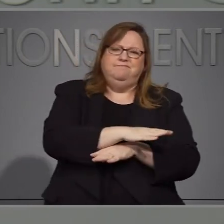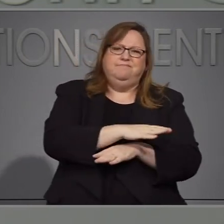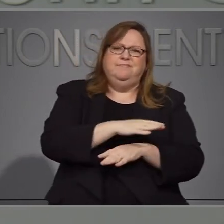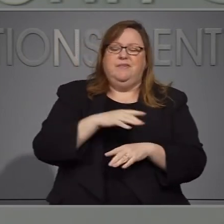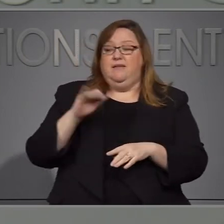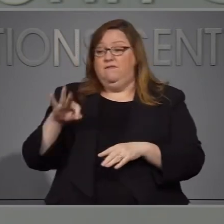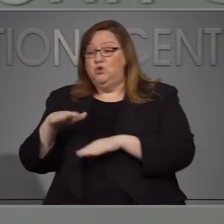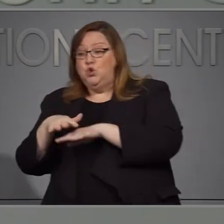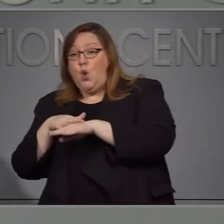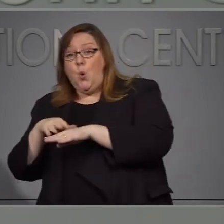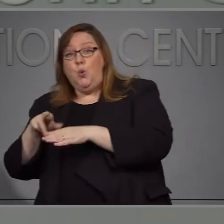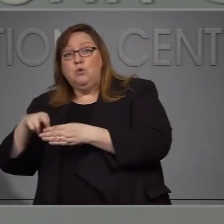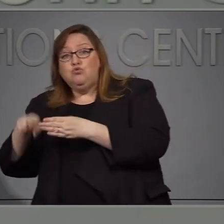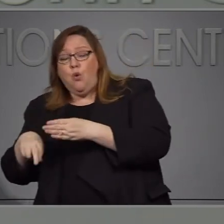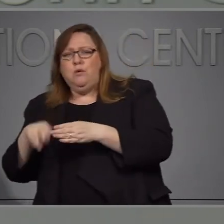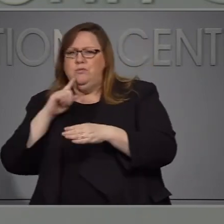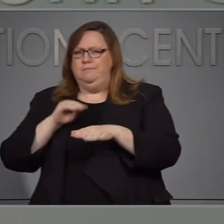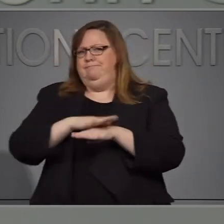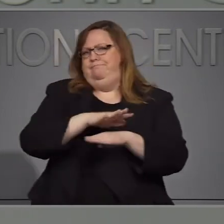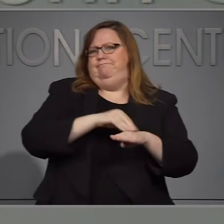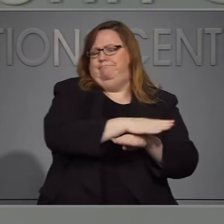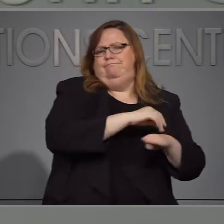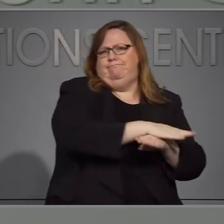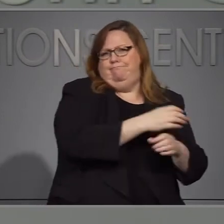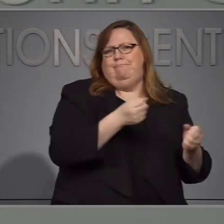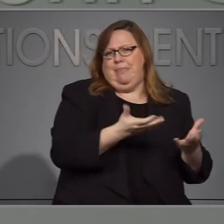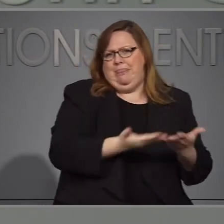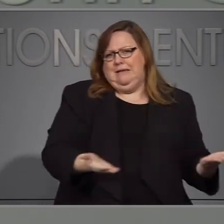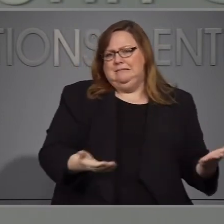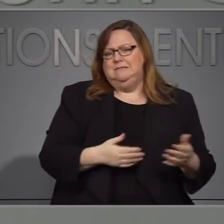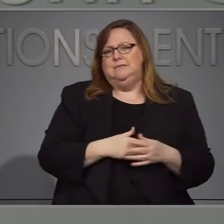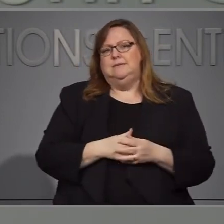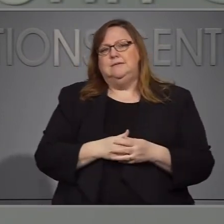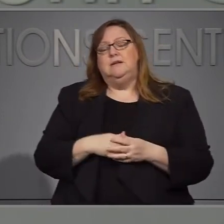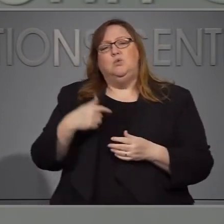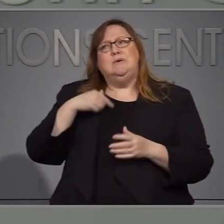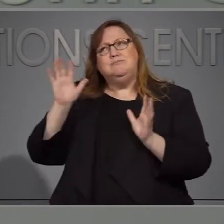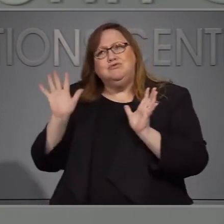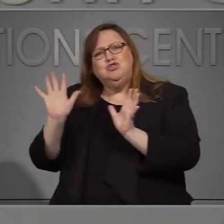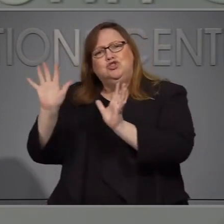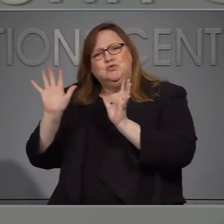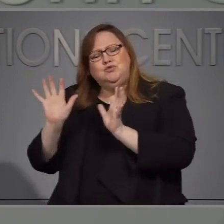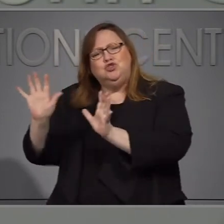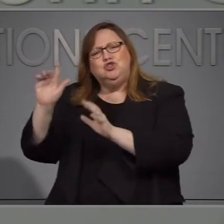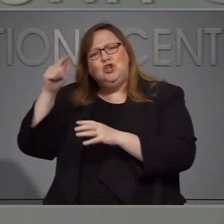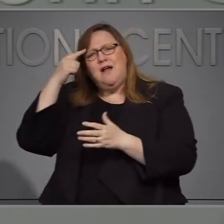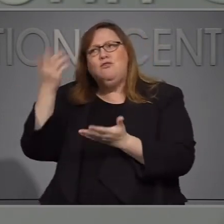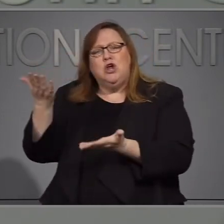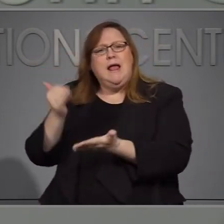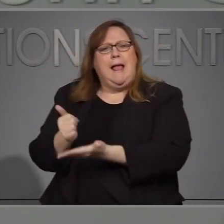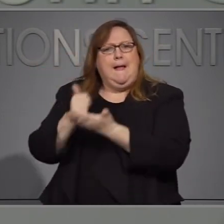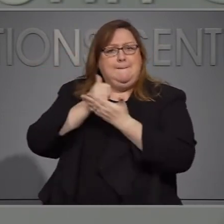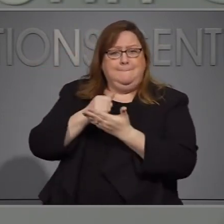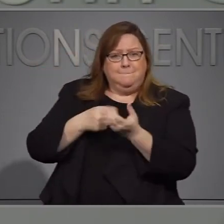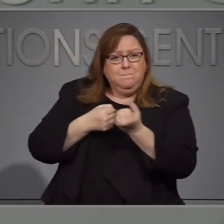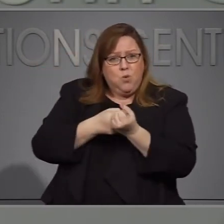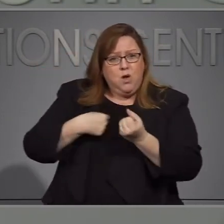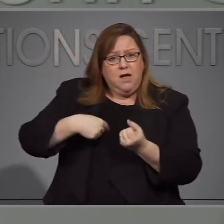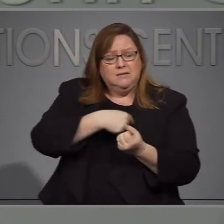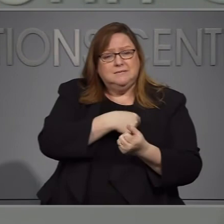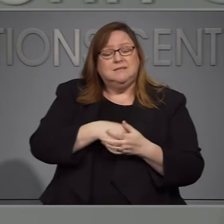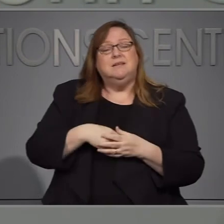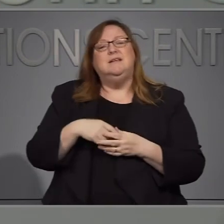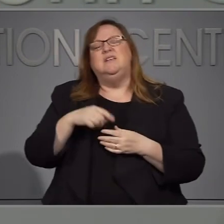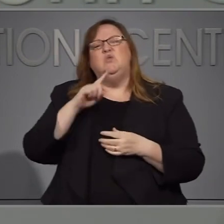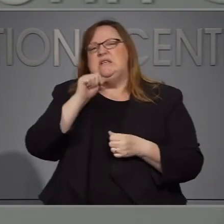de resultados seguimos presionando al gobierno federal porque mucho de esto es porque falta la coordinación